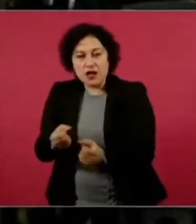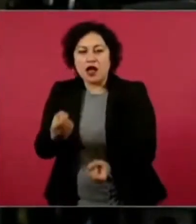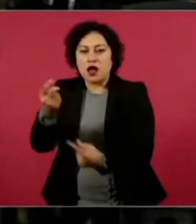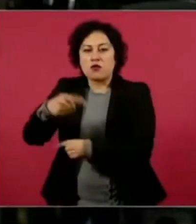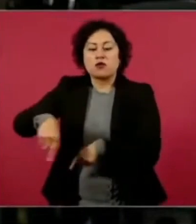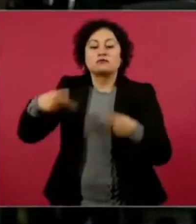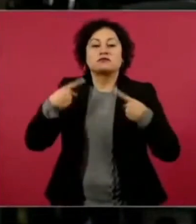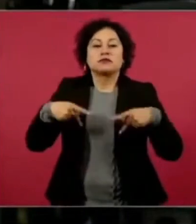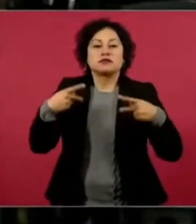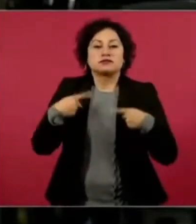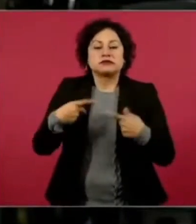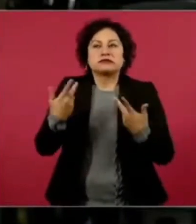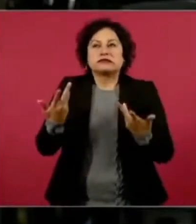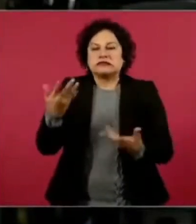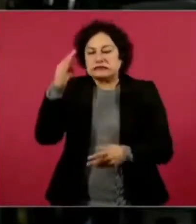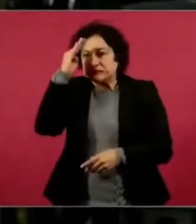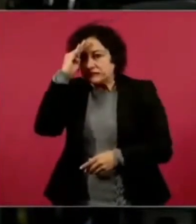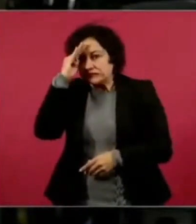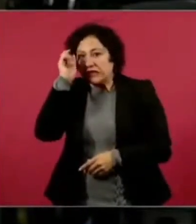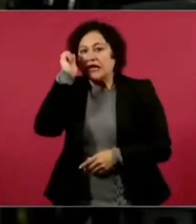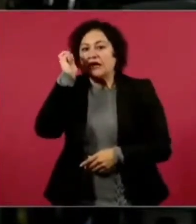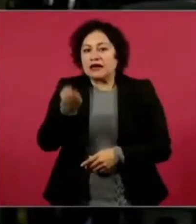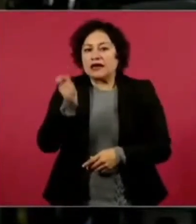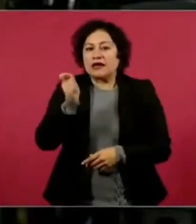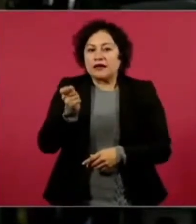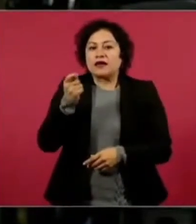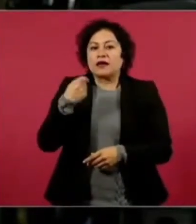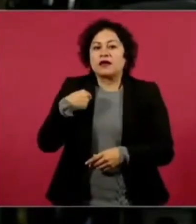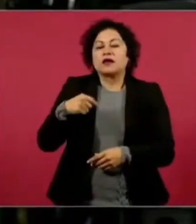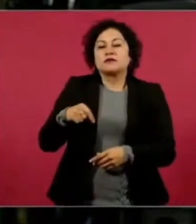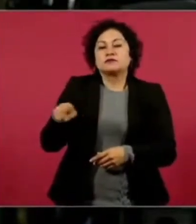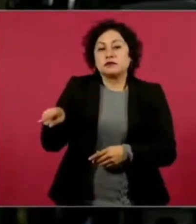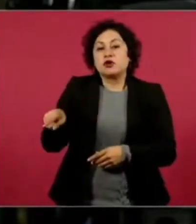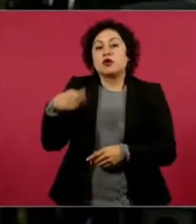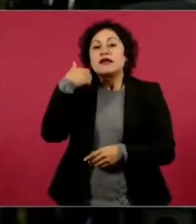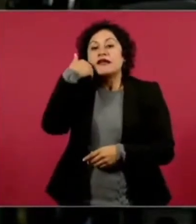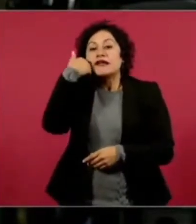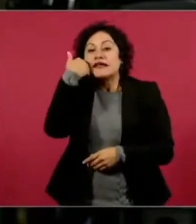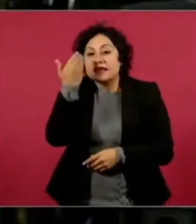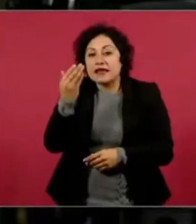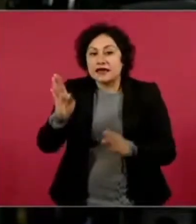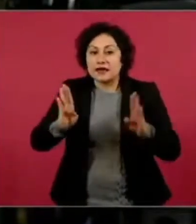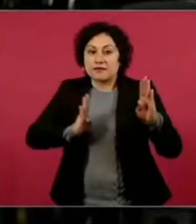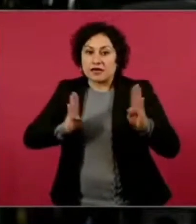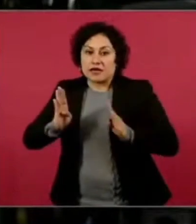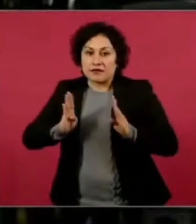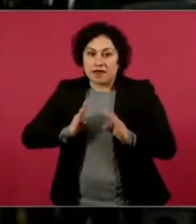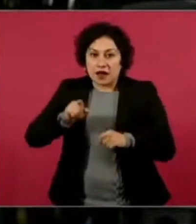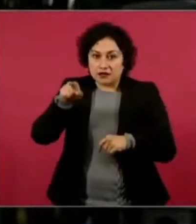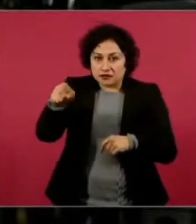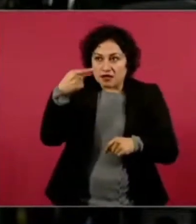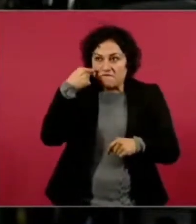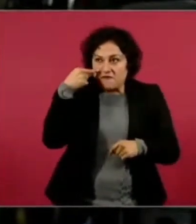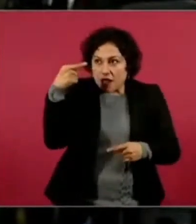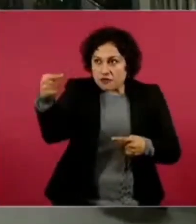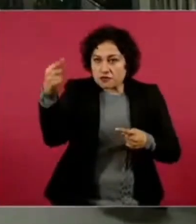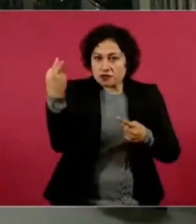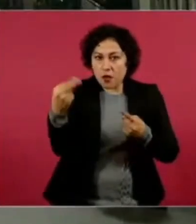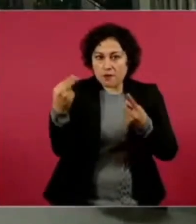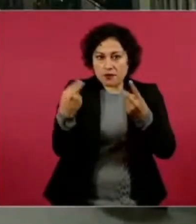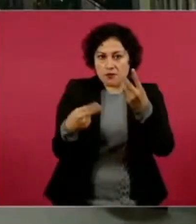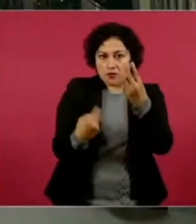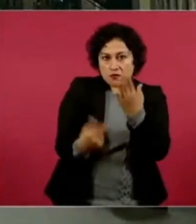han mencionado que buscarían hacer o que buscarán hacer una lista de militares a los que estarían señalando directamente y que